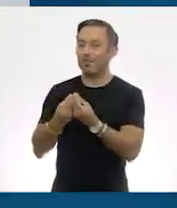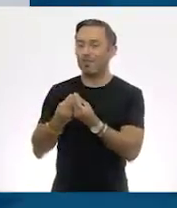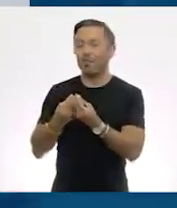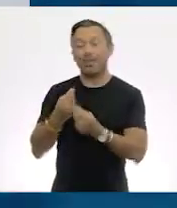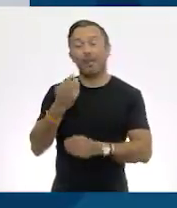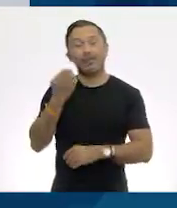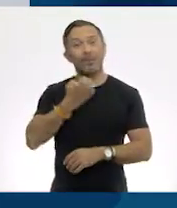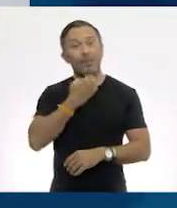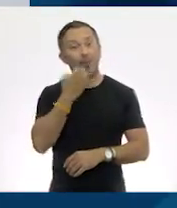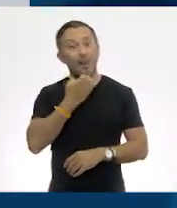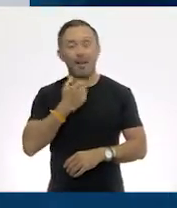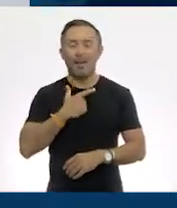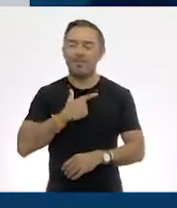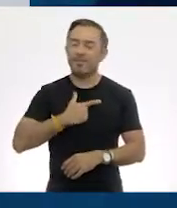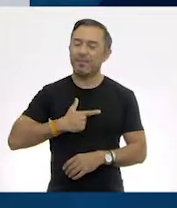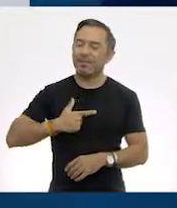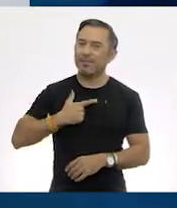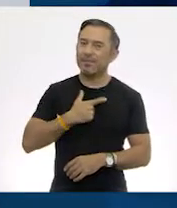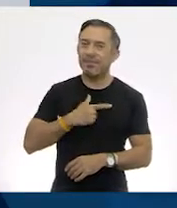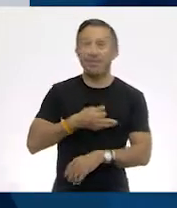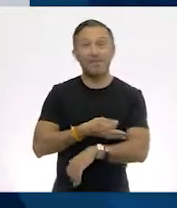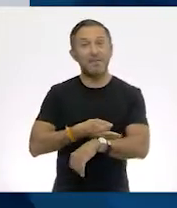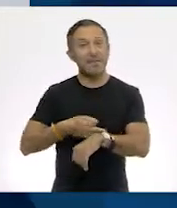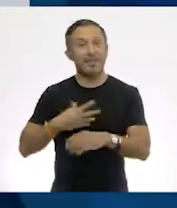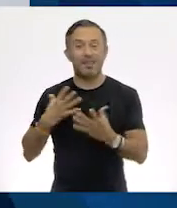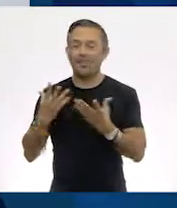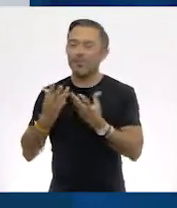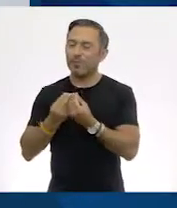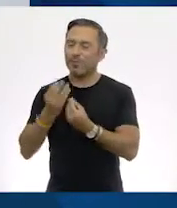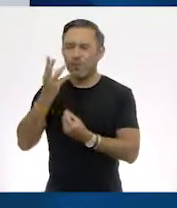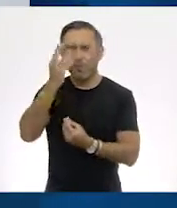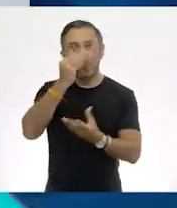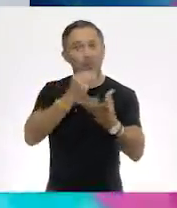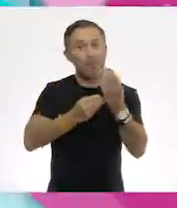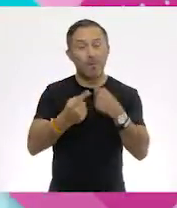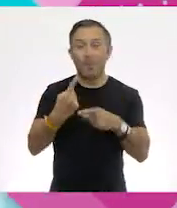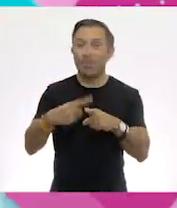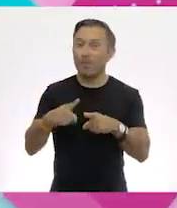gusta la escuela y mi familia. Aprendo mucho.